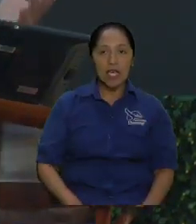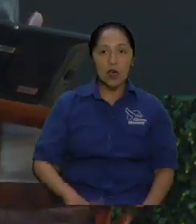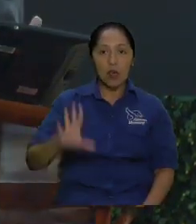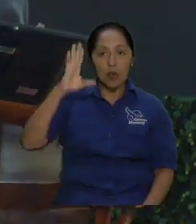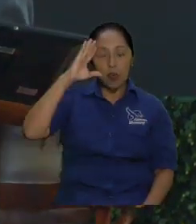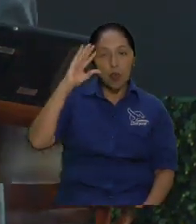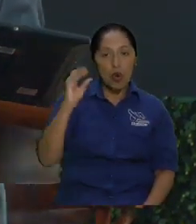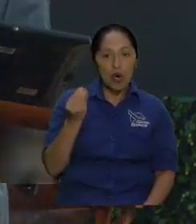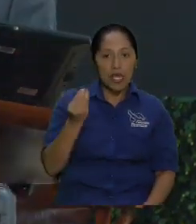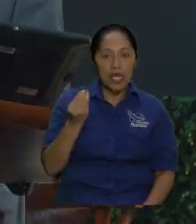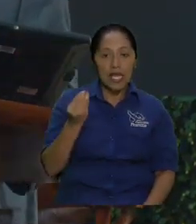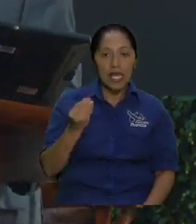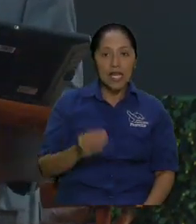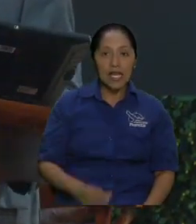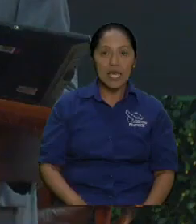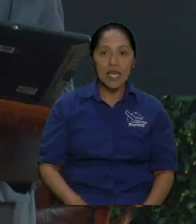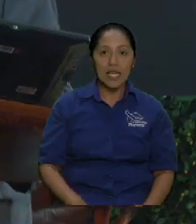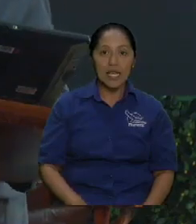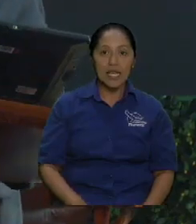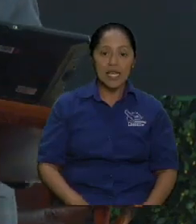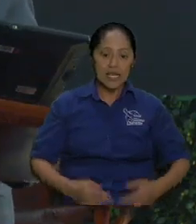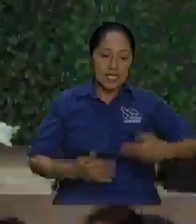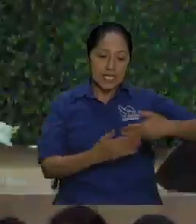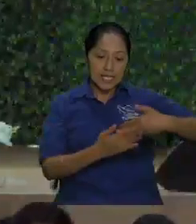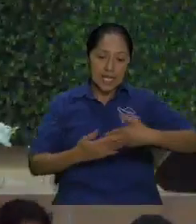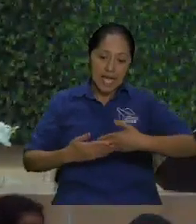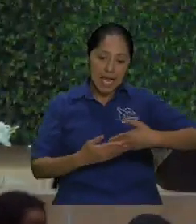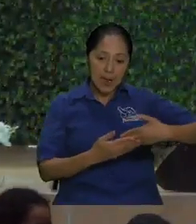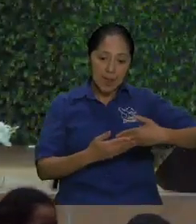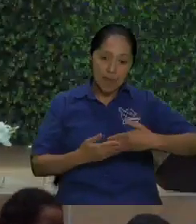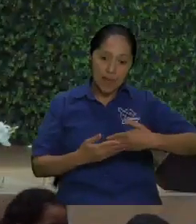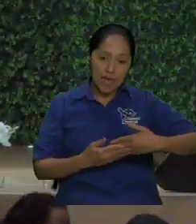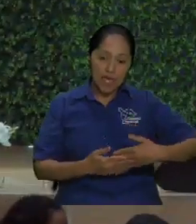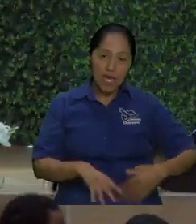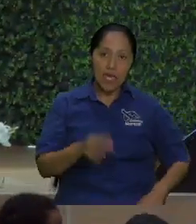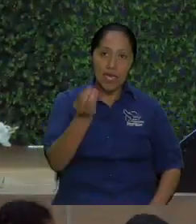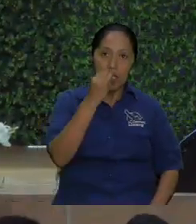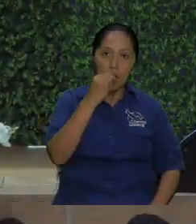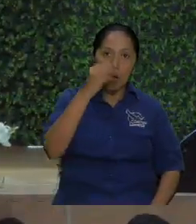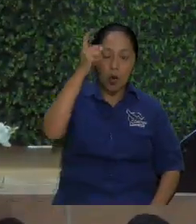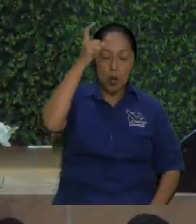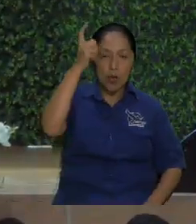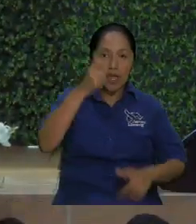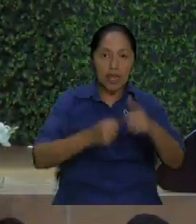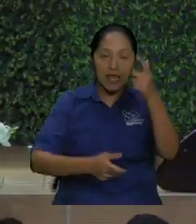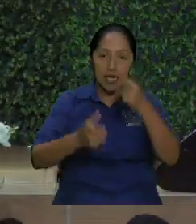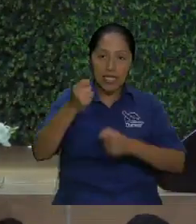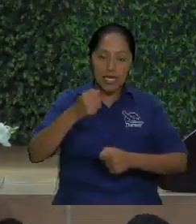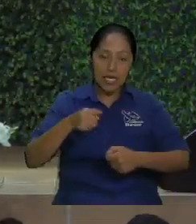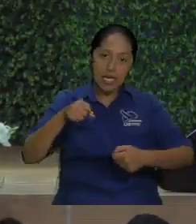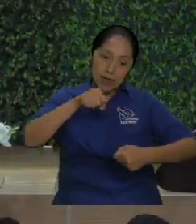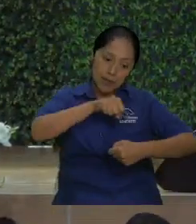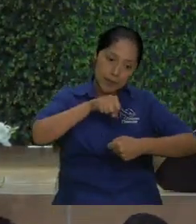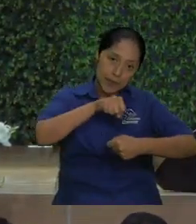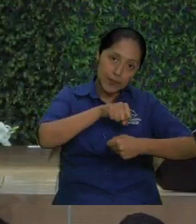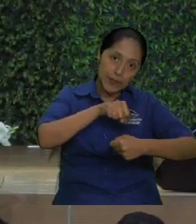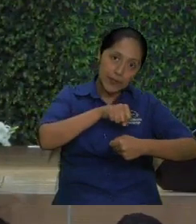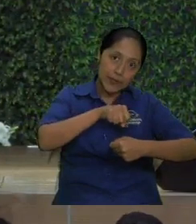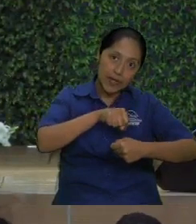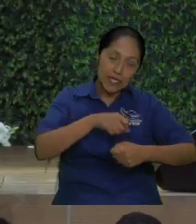pero si no le van a tener que seguir dando pacha o pecho pero ya grandote no pacha